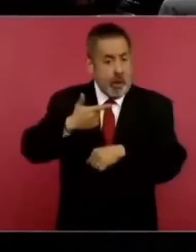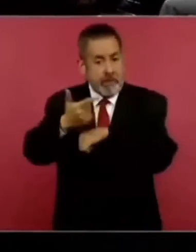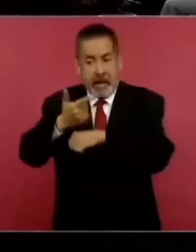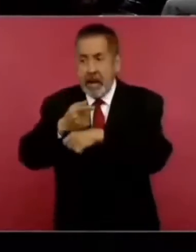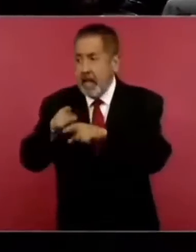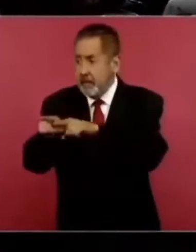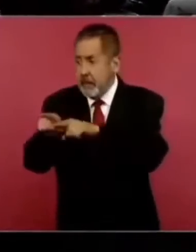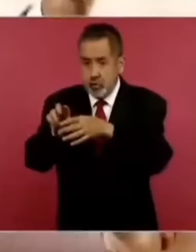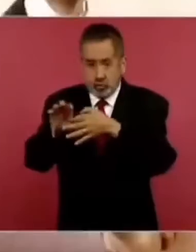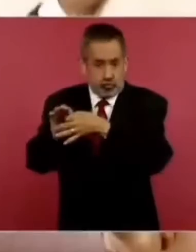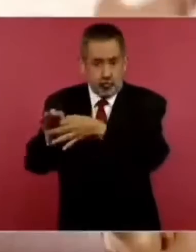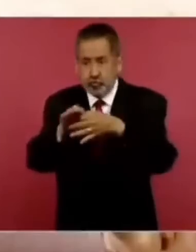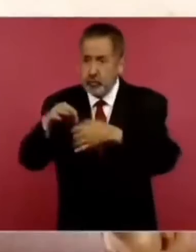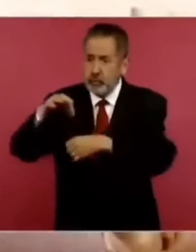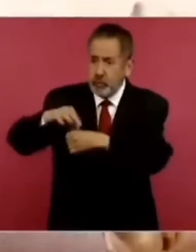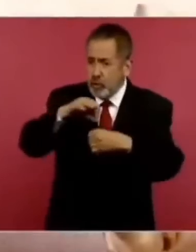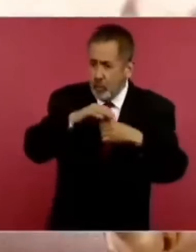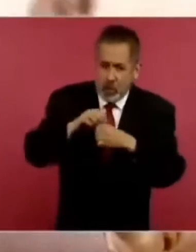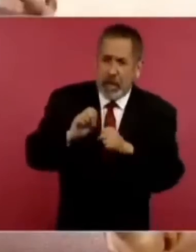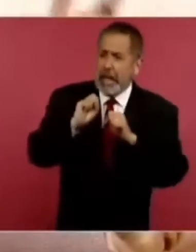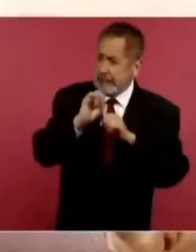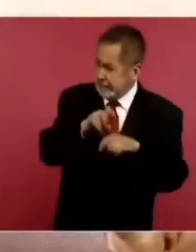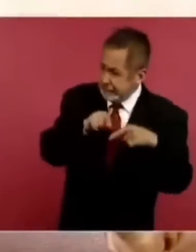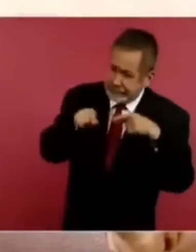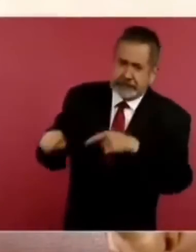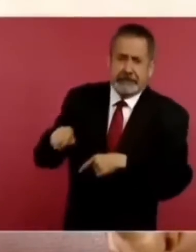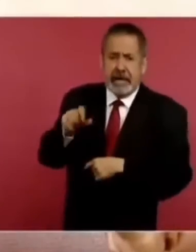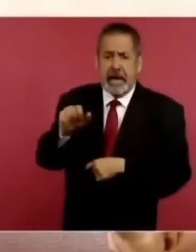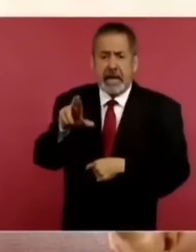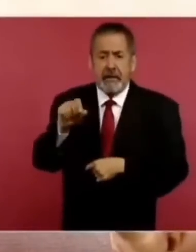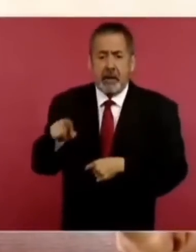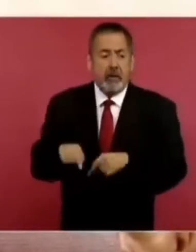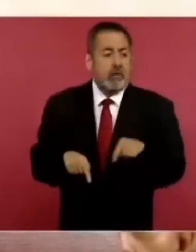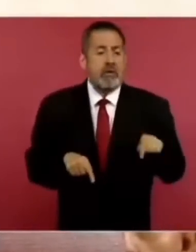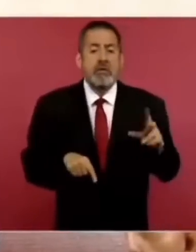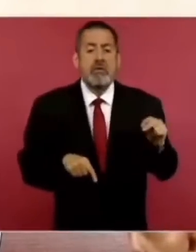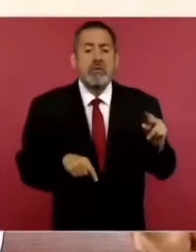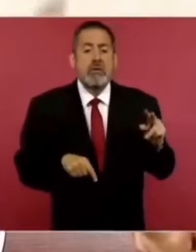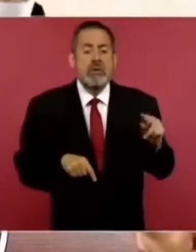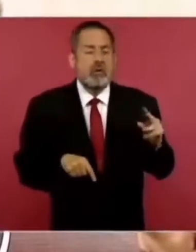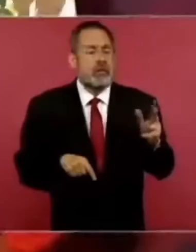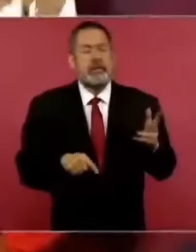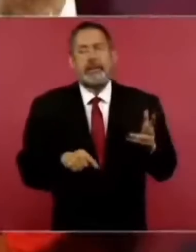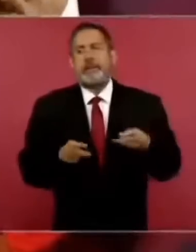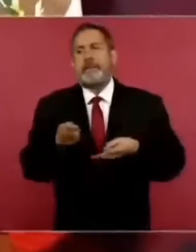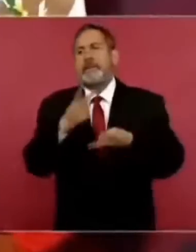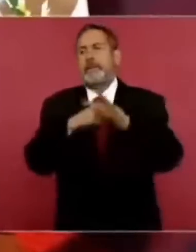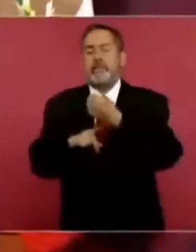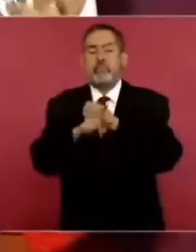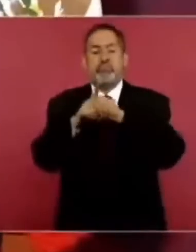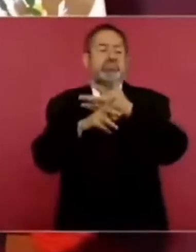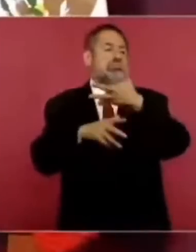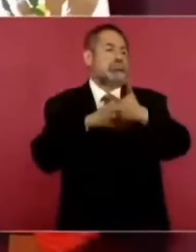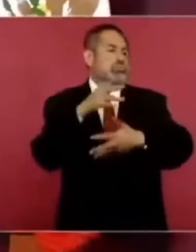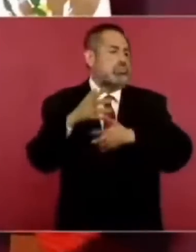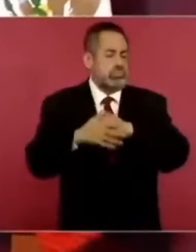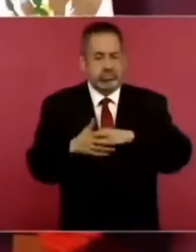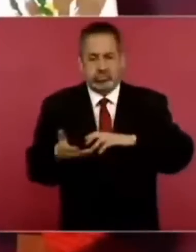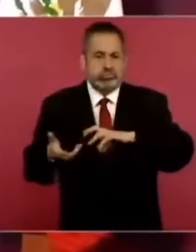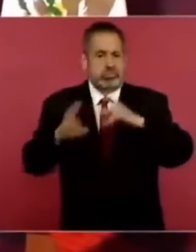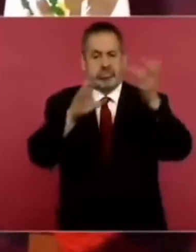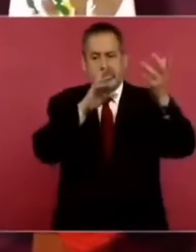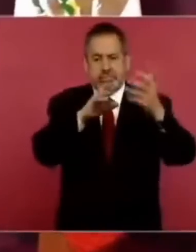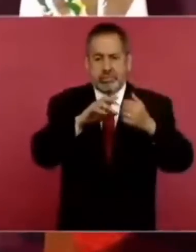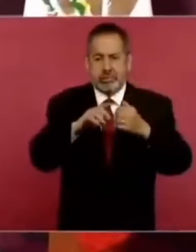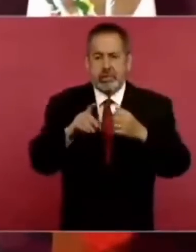pues se nos va a generar un conflicto y pues tiene repercusiones primero